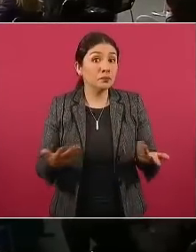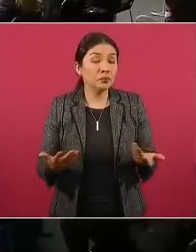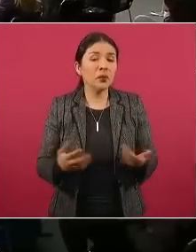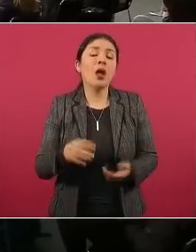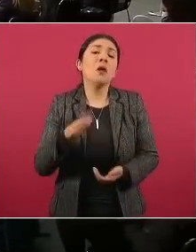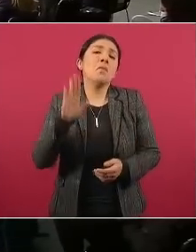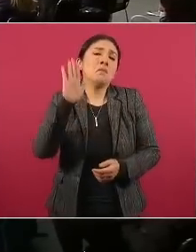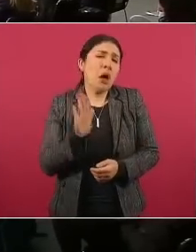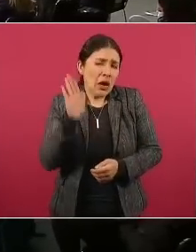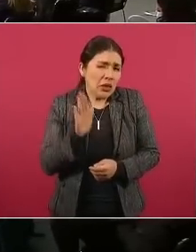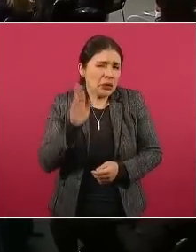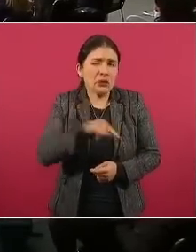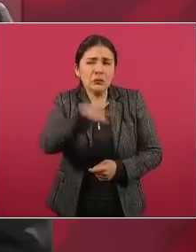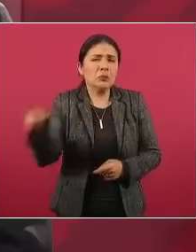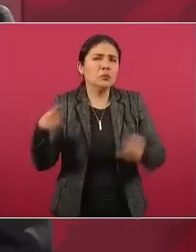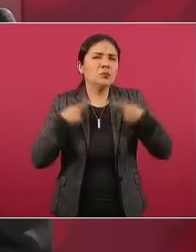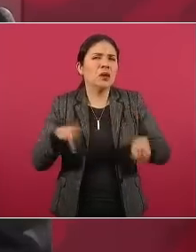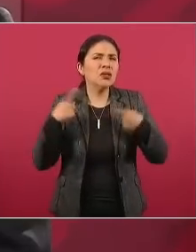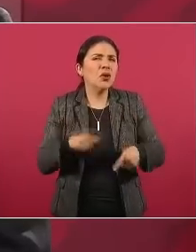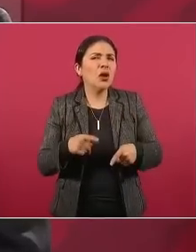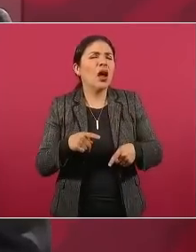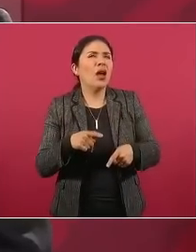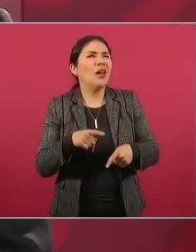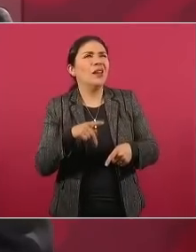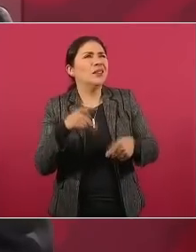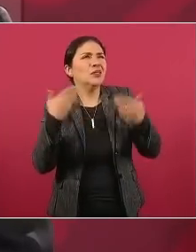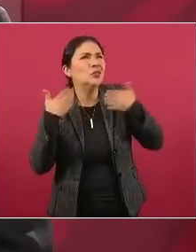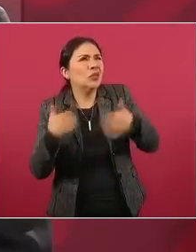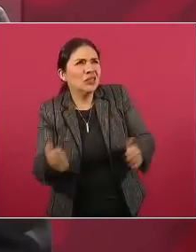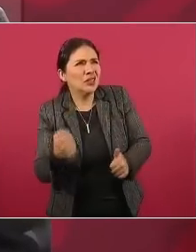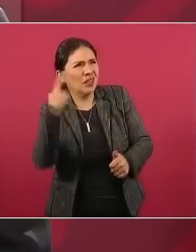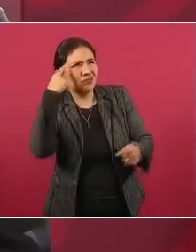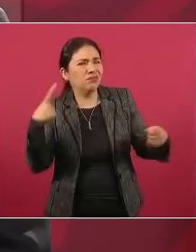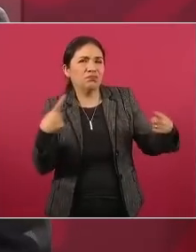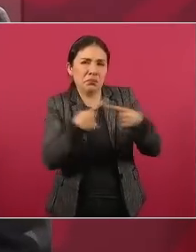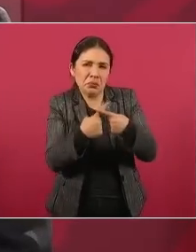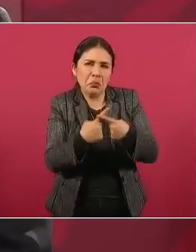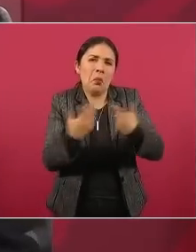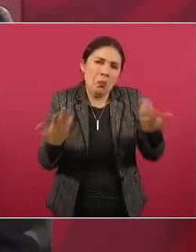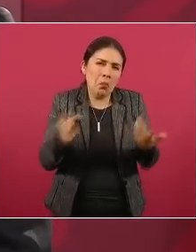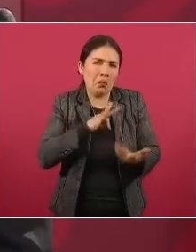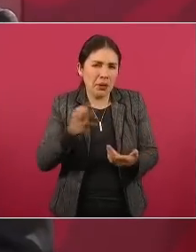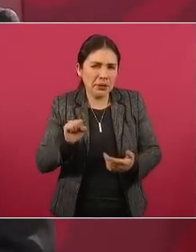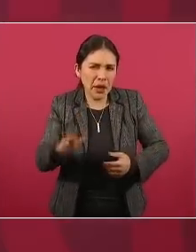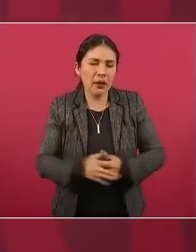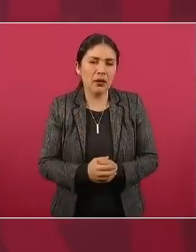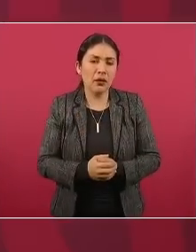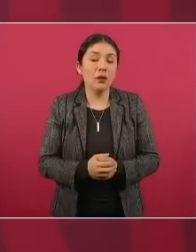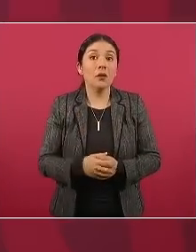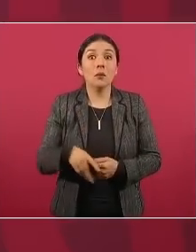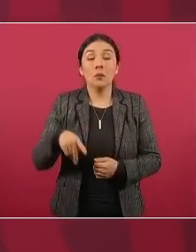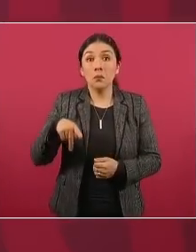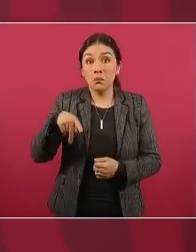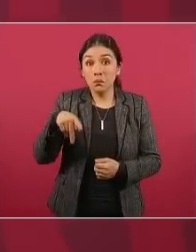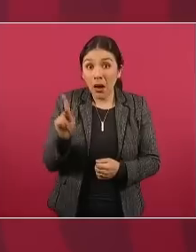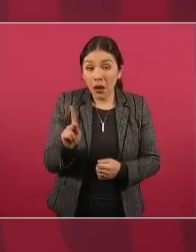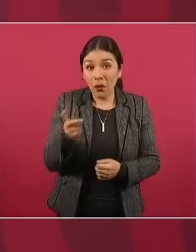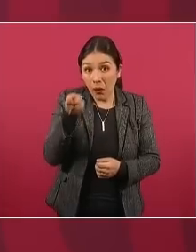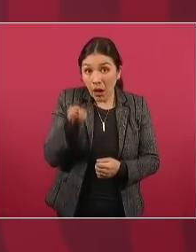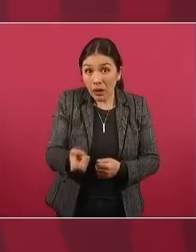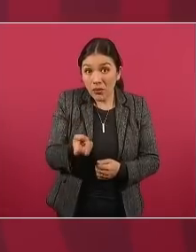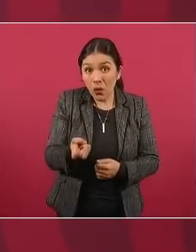aunque no les guste son del mismo nivel que los sicarios que descuartizan son iguales